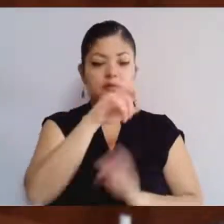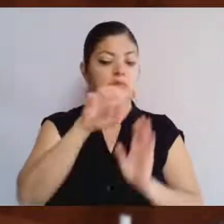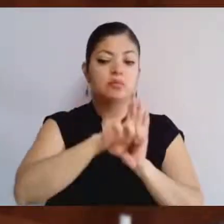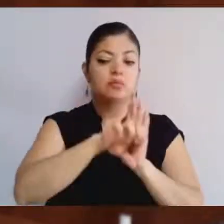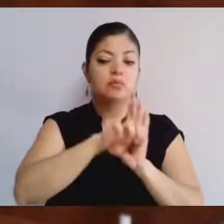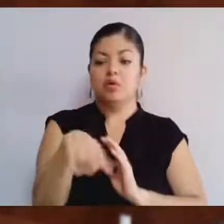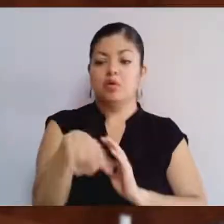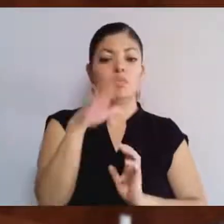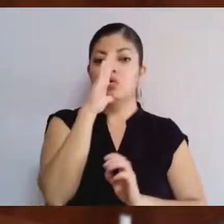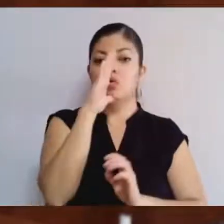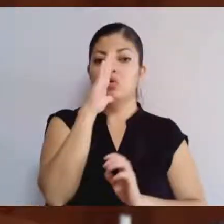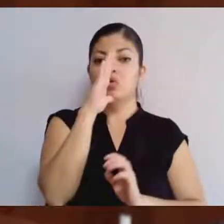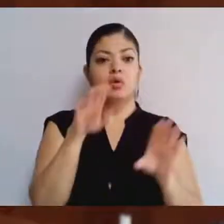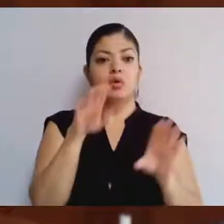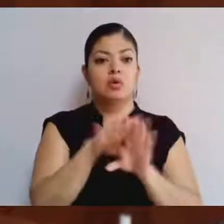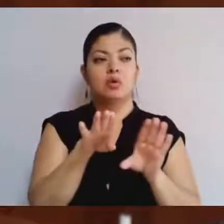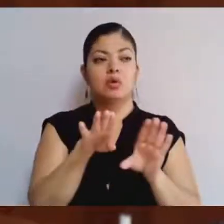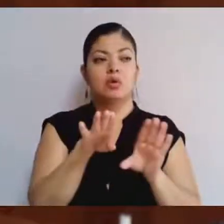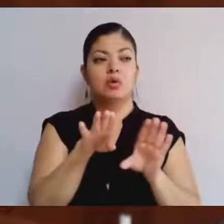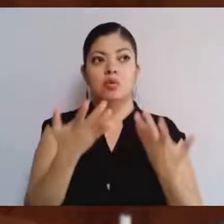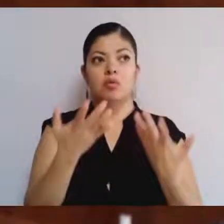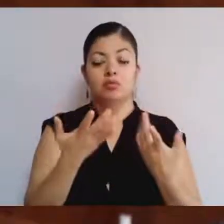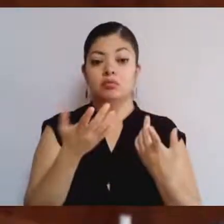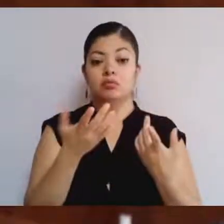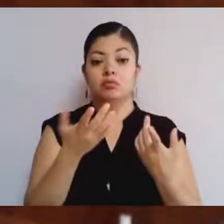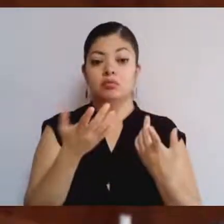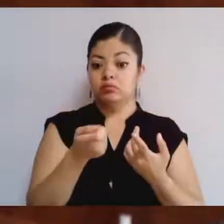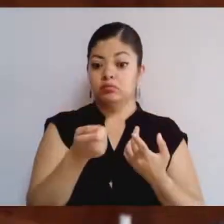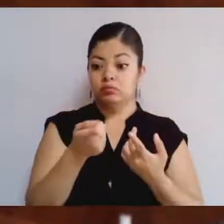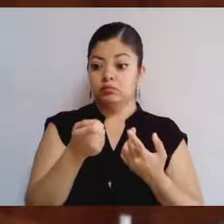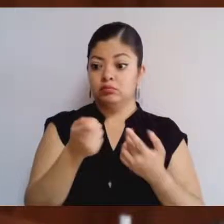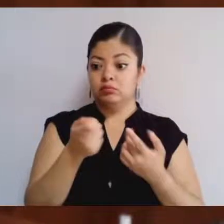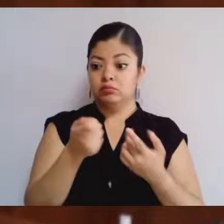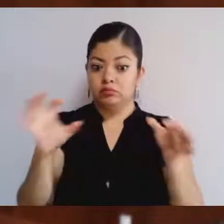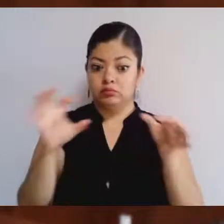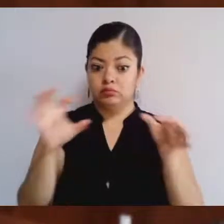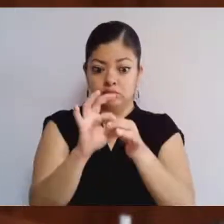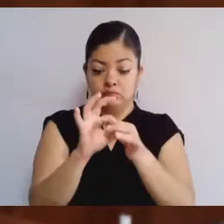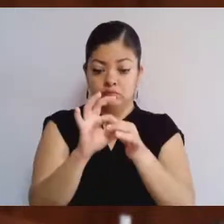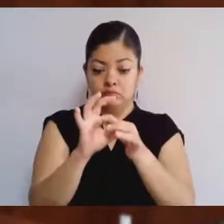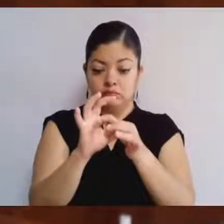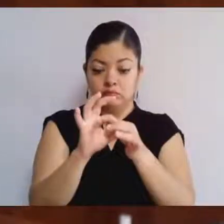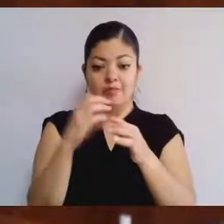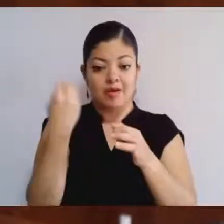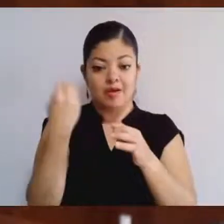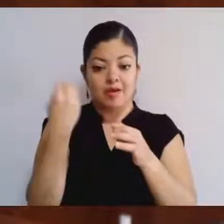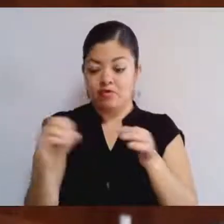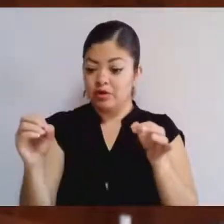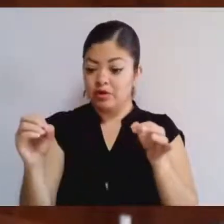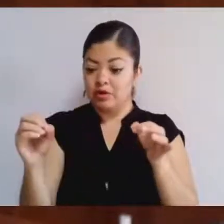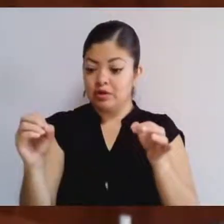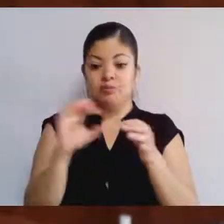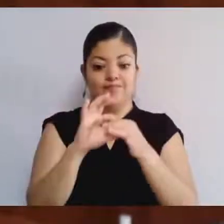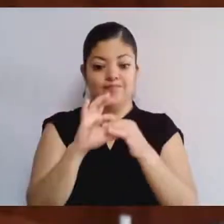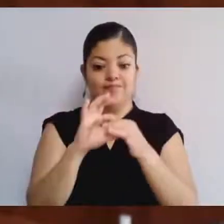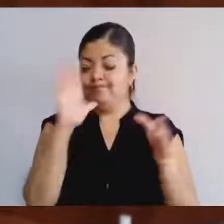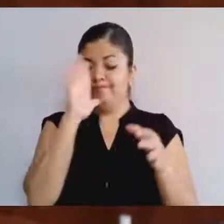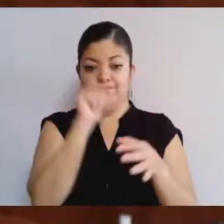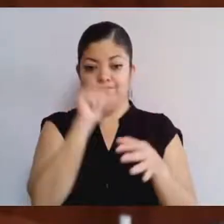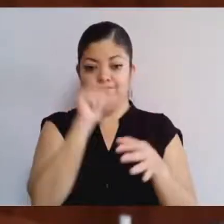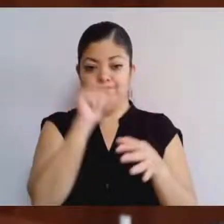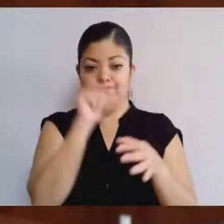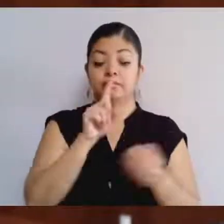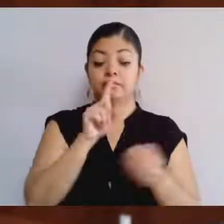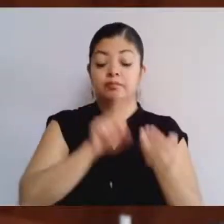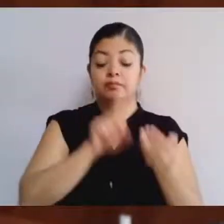decir, que no puede ocurrir uno sin ir en deterioro del otro. Sin embargo, en el Grupo Parlamentario del